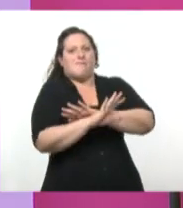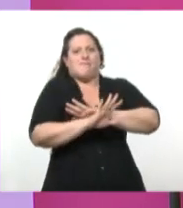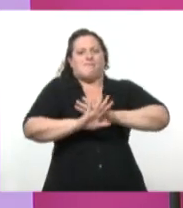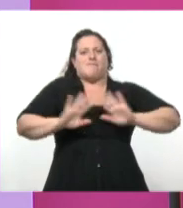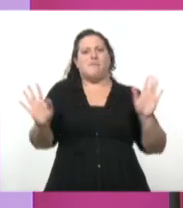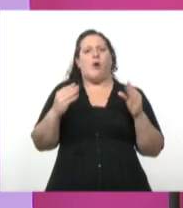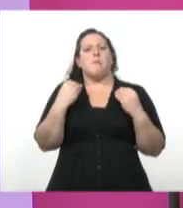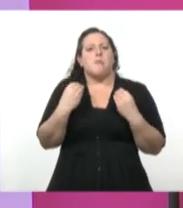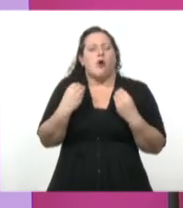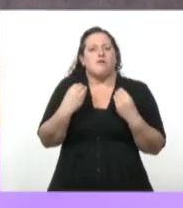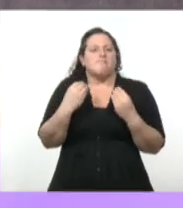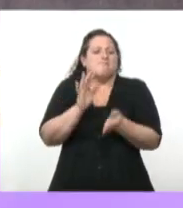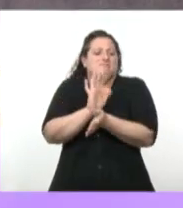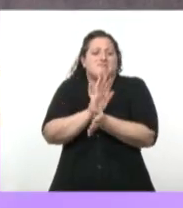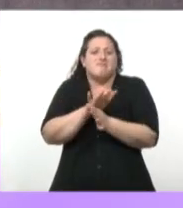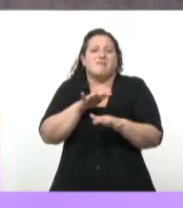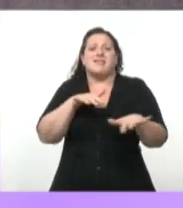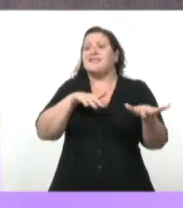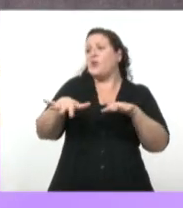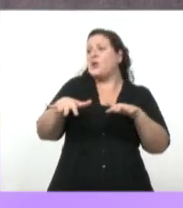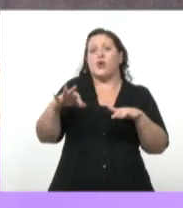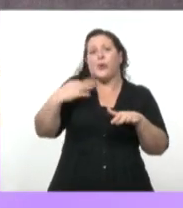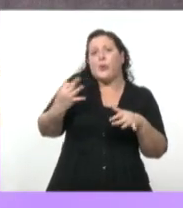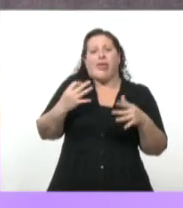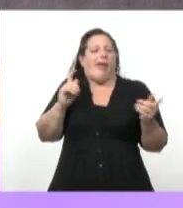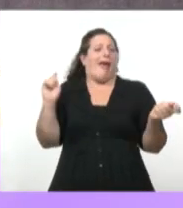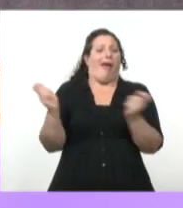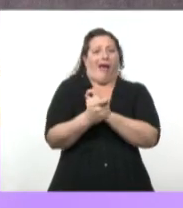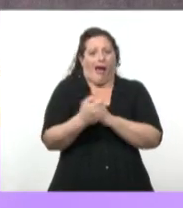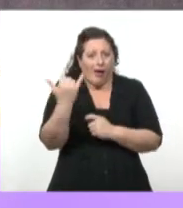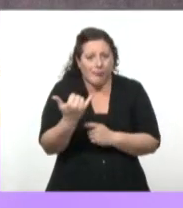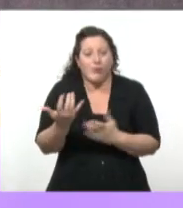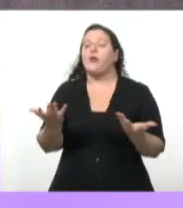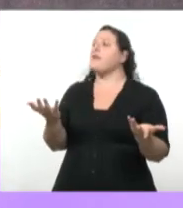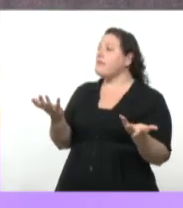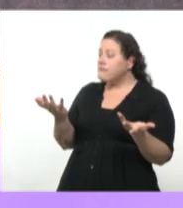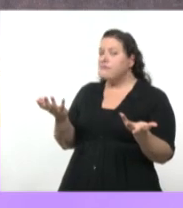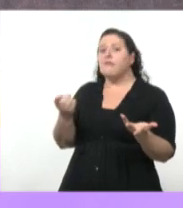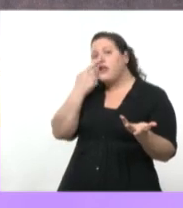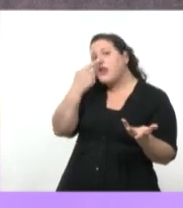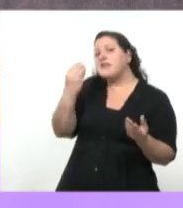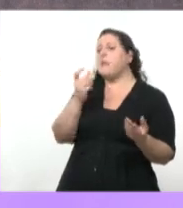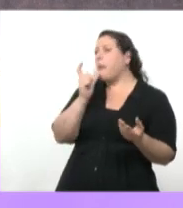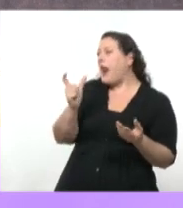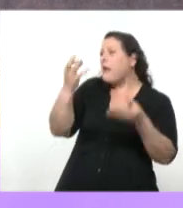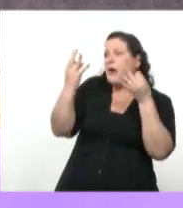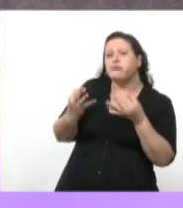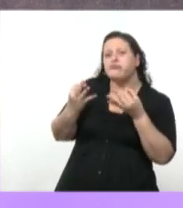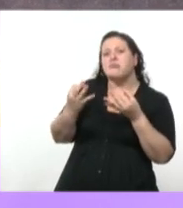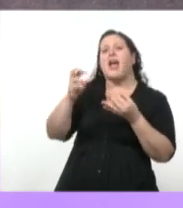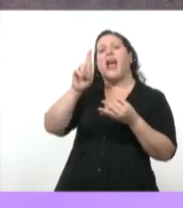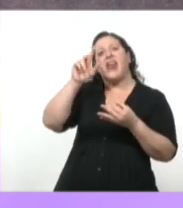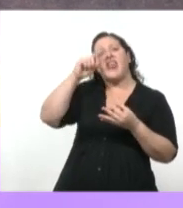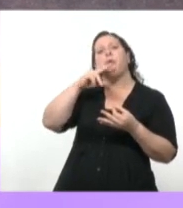Un nuevo orden de las cosas. Es muy loco porque la palabra remite en realidad a la esfera, a la astronomía, ¿viste? Que la palabra revolución